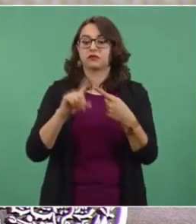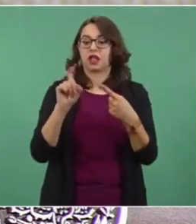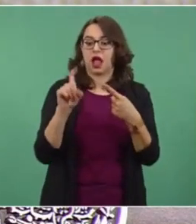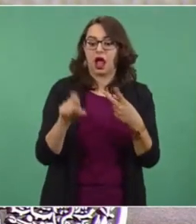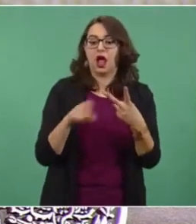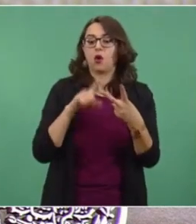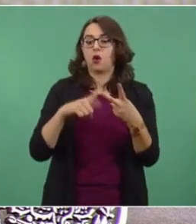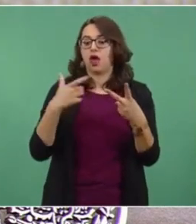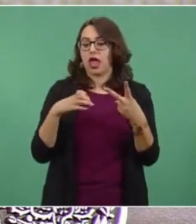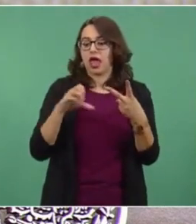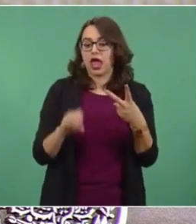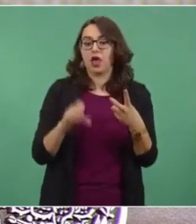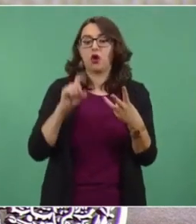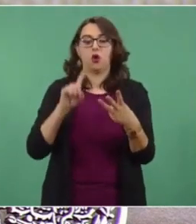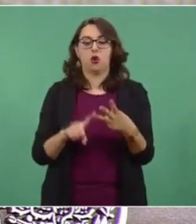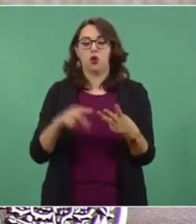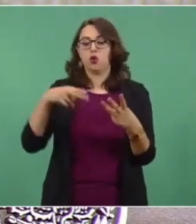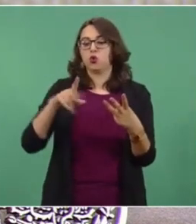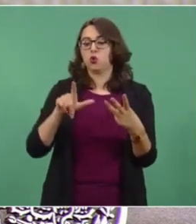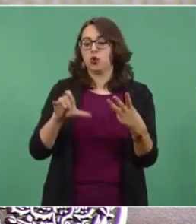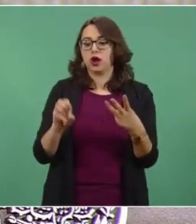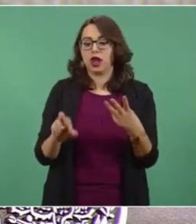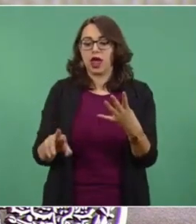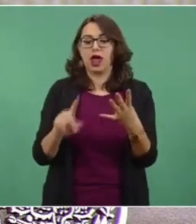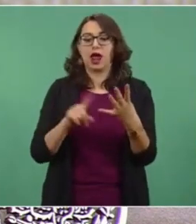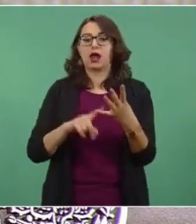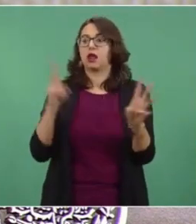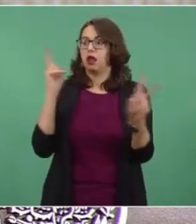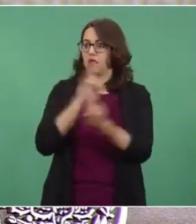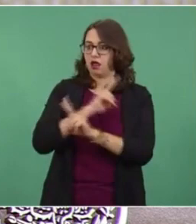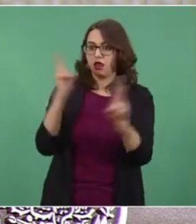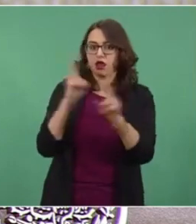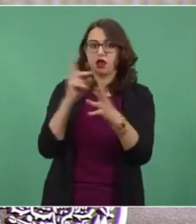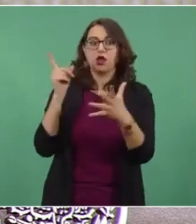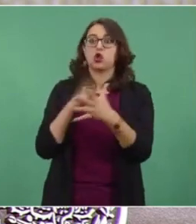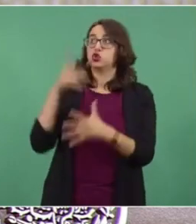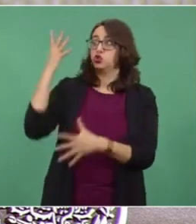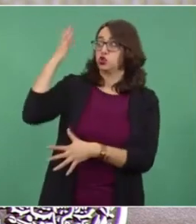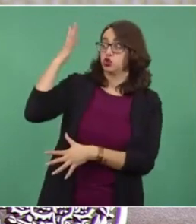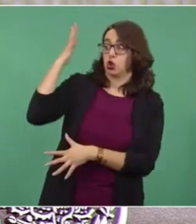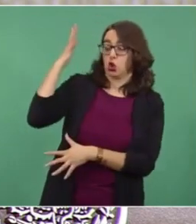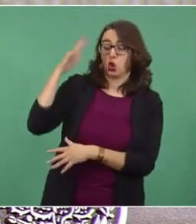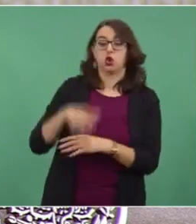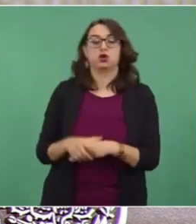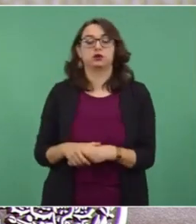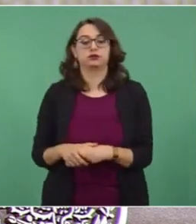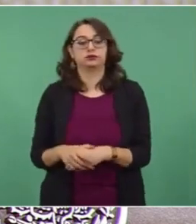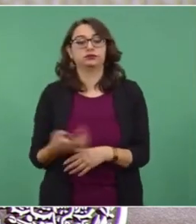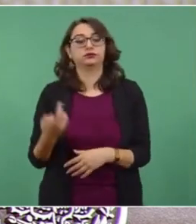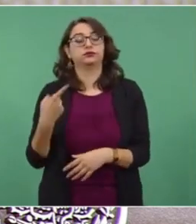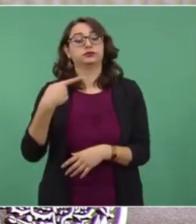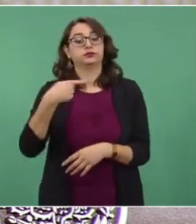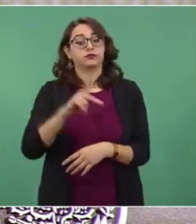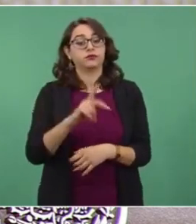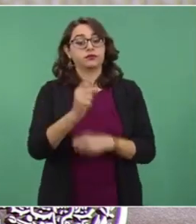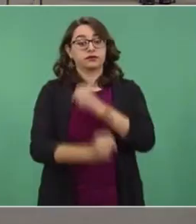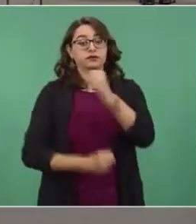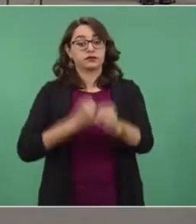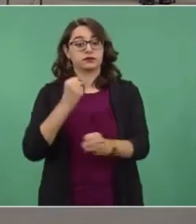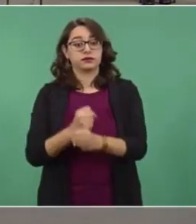geotérmica, nuclear, eólica y solar. Pero en contraparte, en el 2020